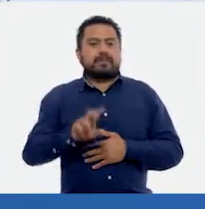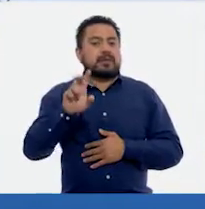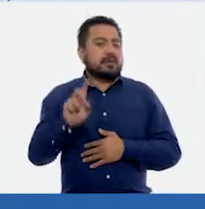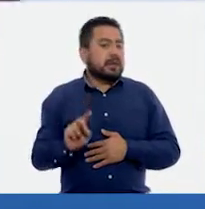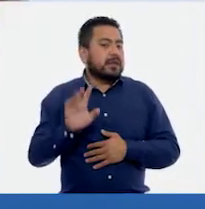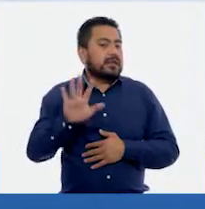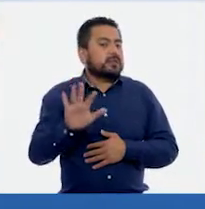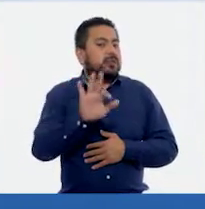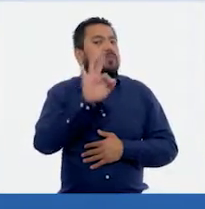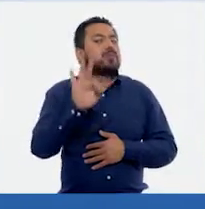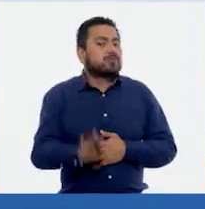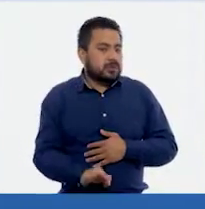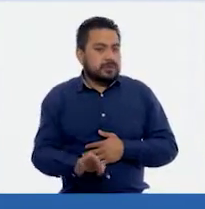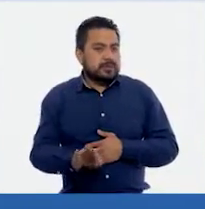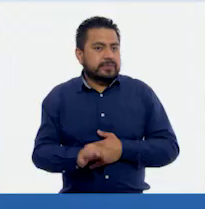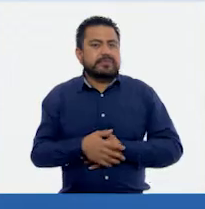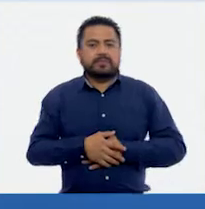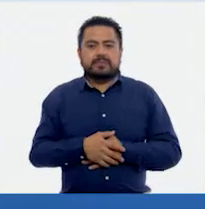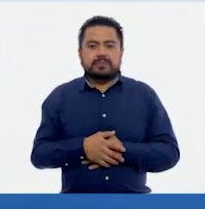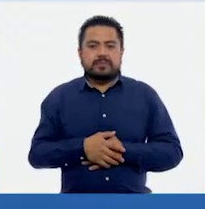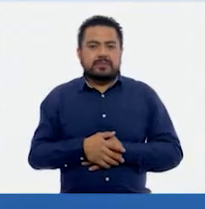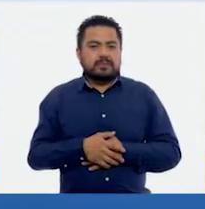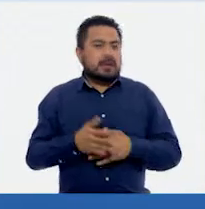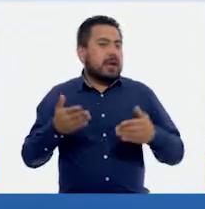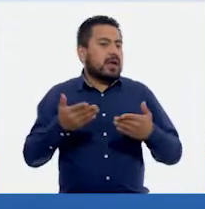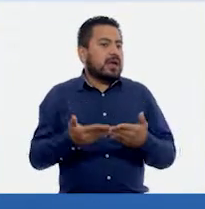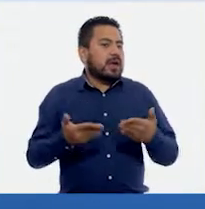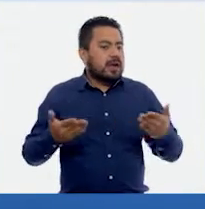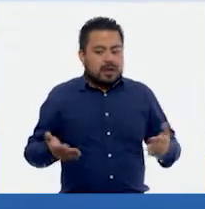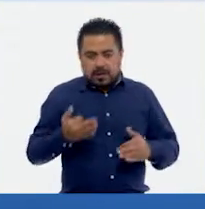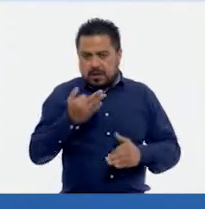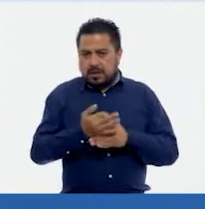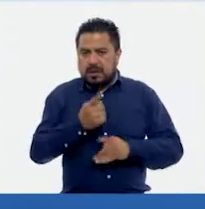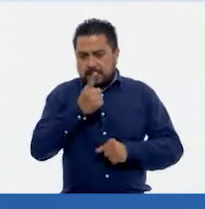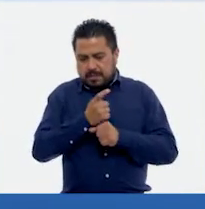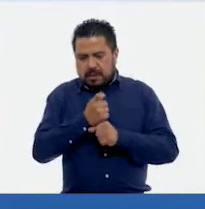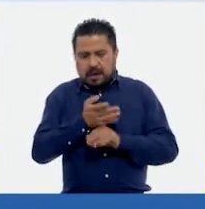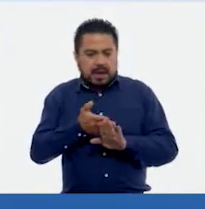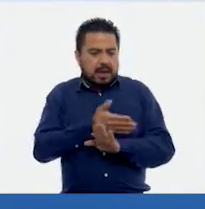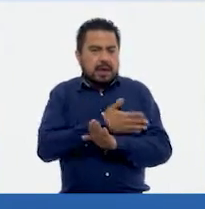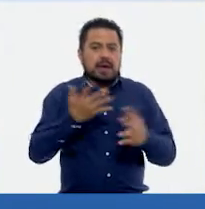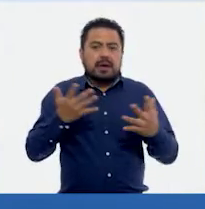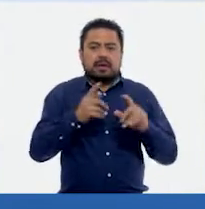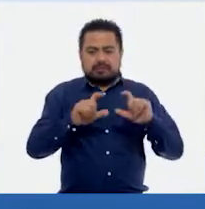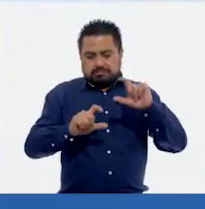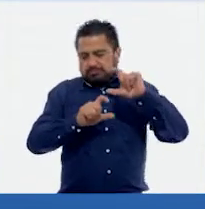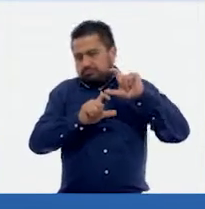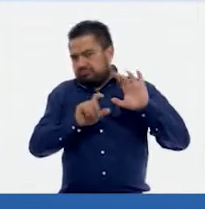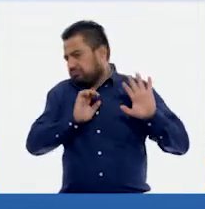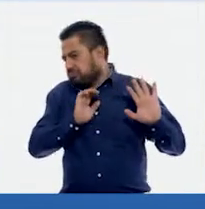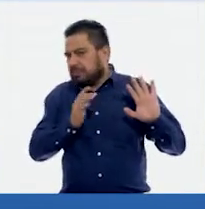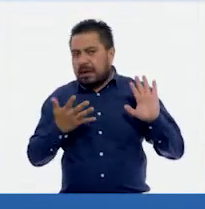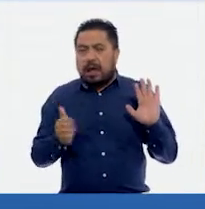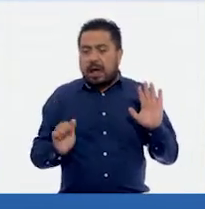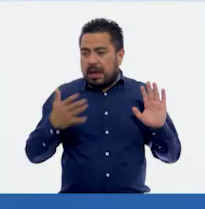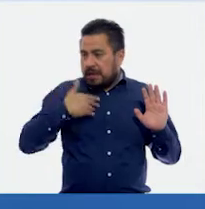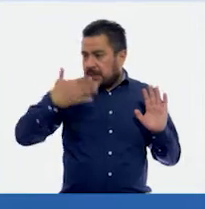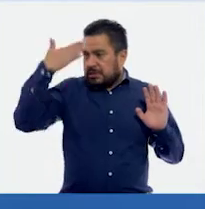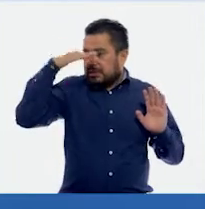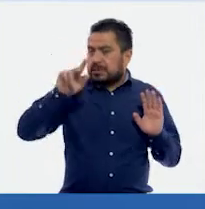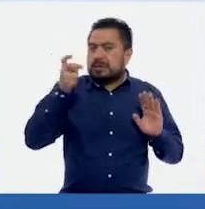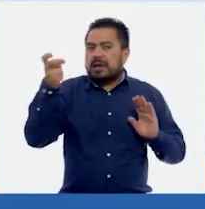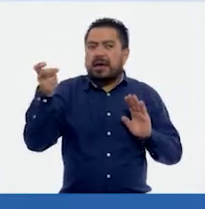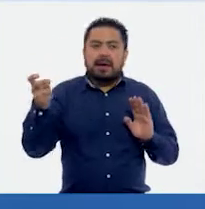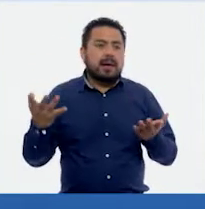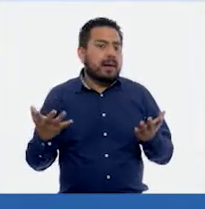Del 35%. Entonces, primeramente, antes de hacerlo con fracciones, pues, si ya sabemos que es